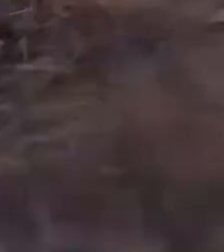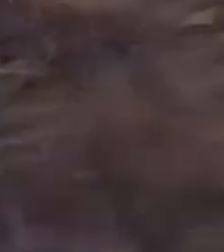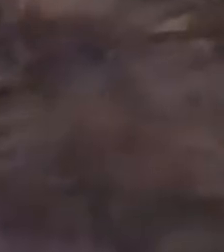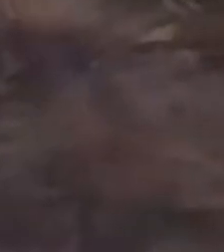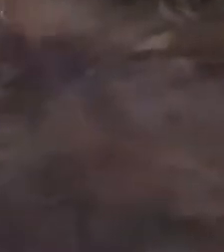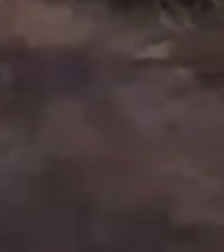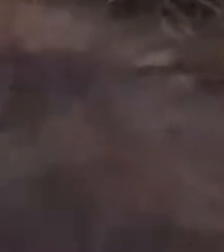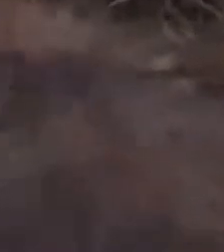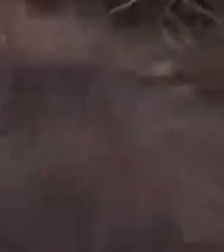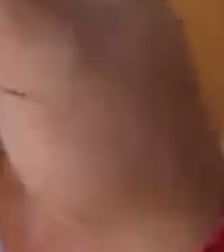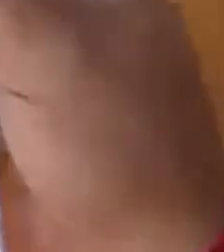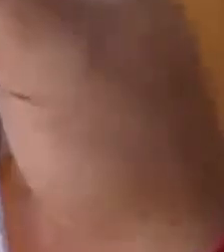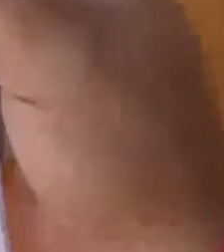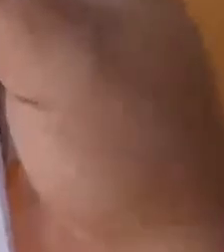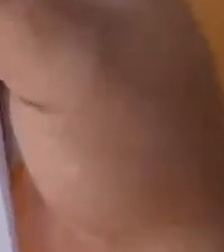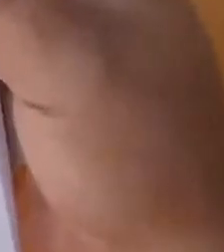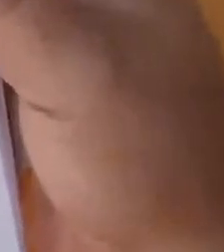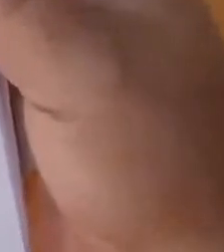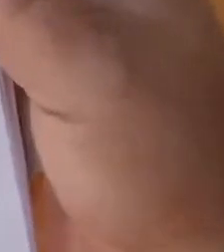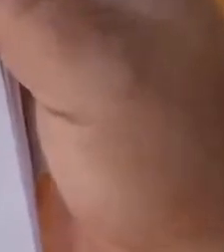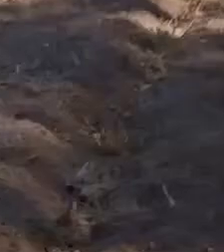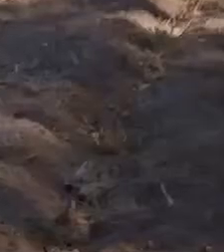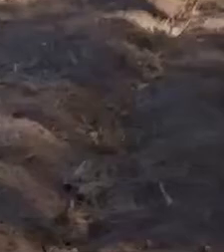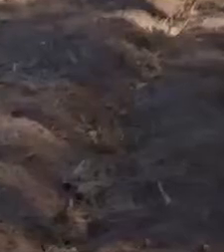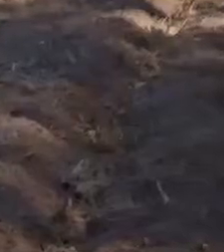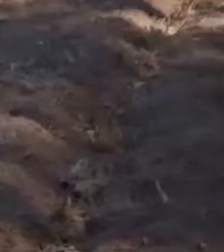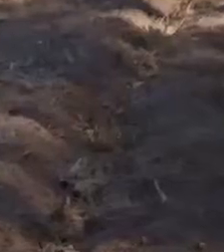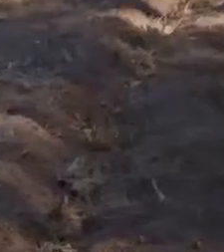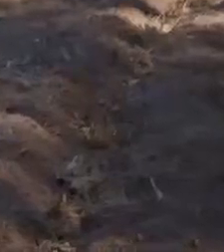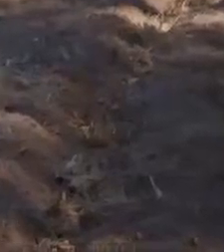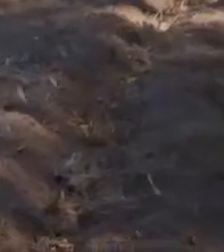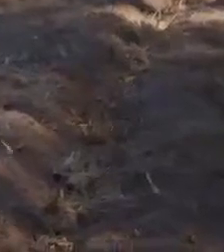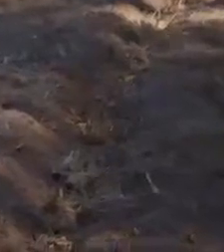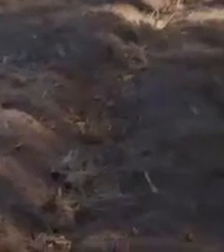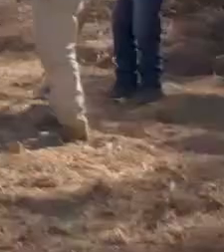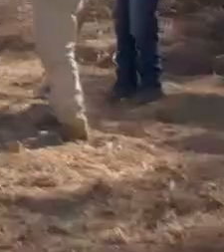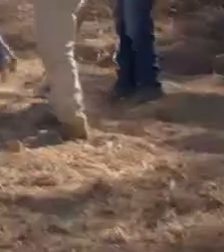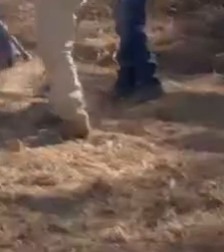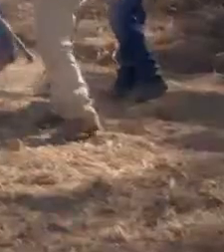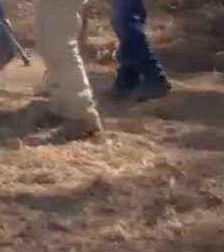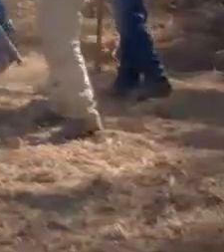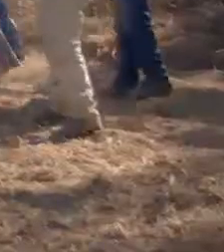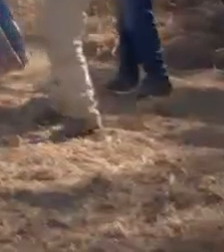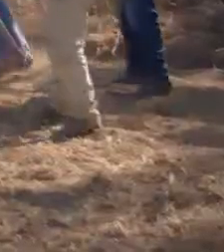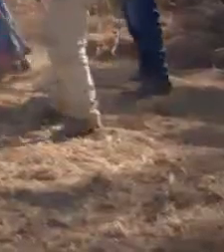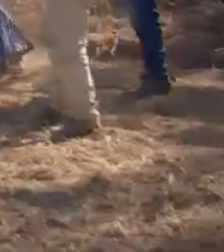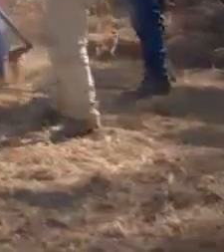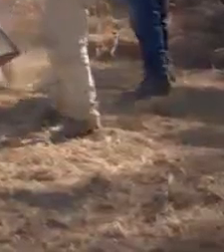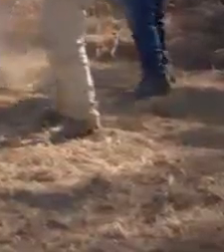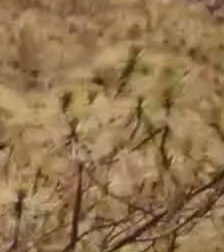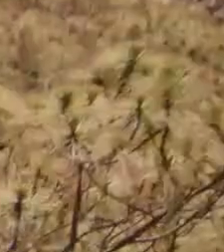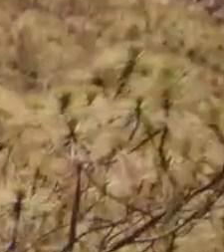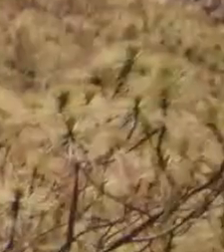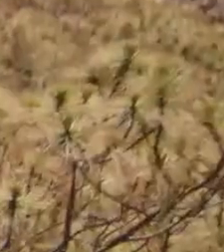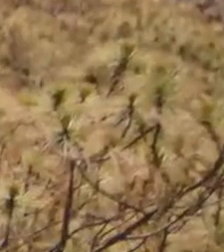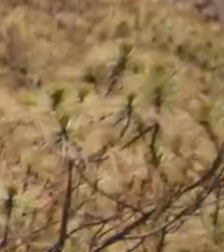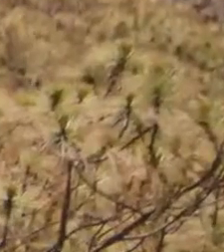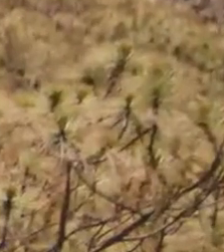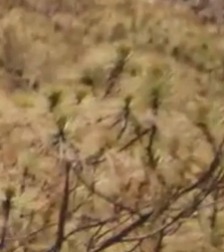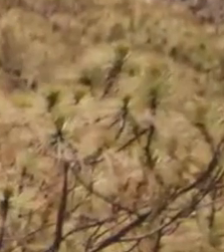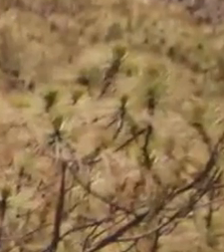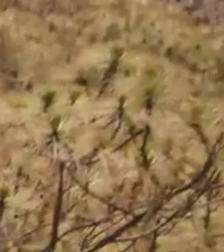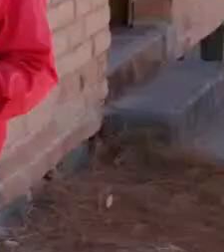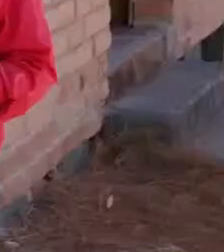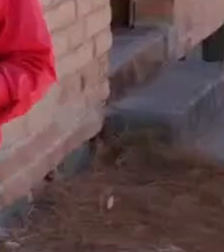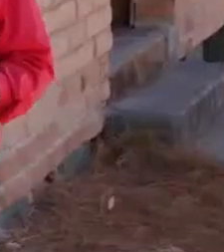que debes hacer uso de la norma oficial mexicana 015 que señala, revisa que no haya mucho viento ni quemes a mediodía. Verifica que no existan incendios o